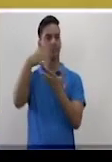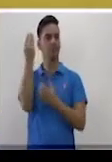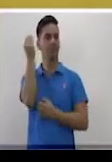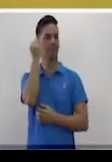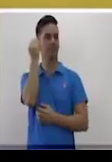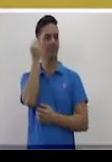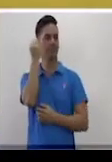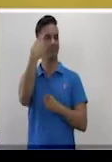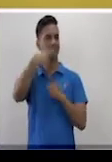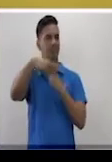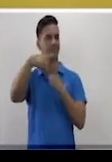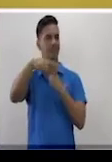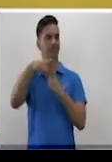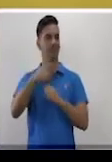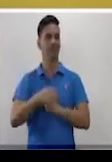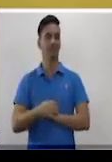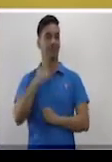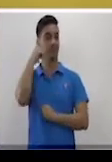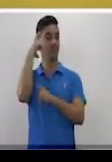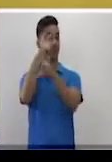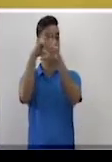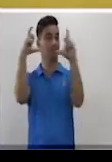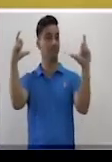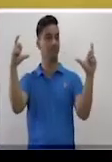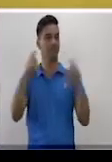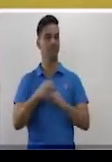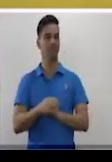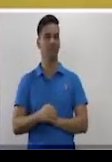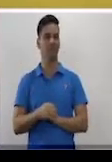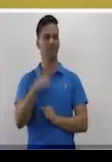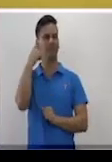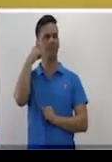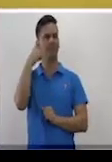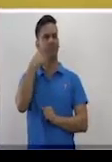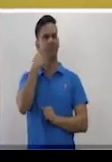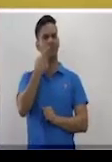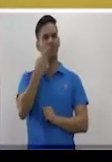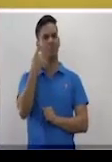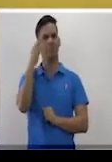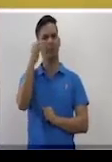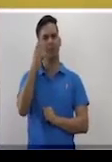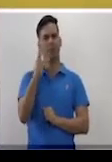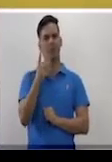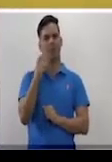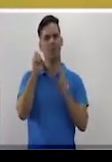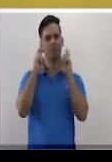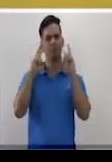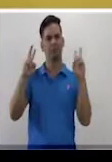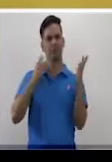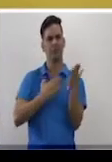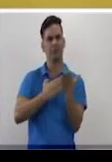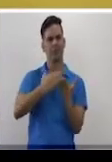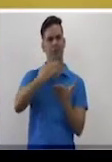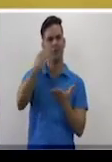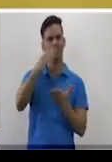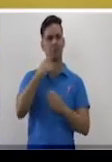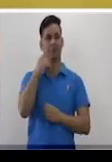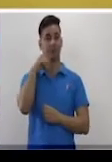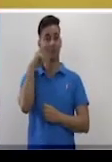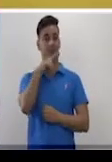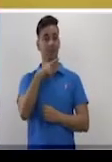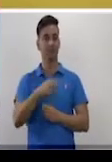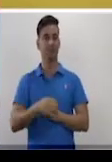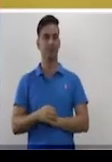¿Sabe que la matemática está en la vida? Miren al lado la referencia tan simpática que aparece. Dice,